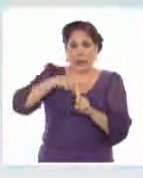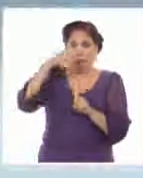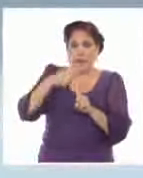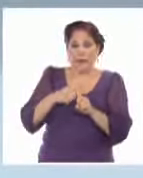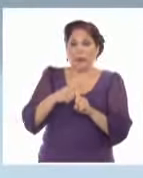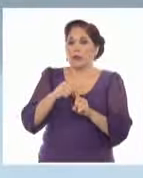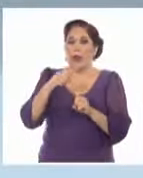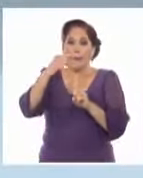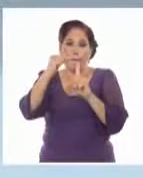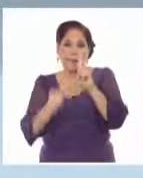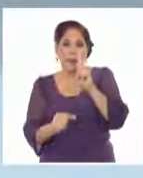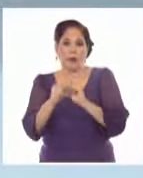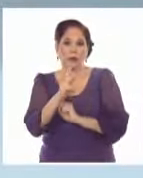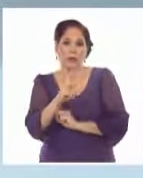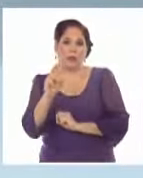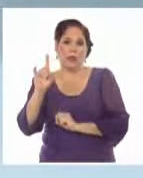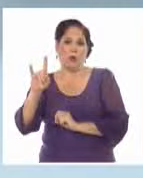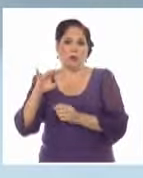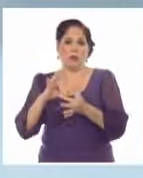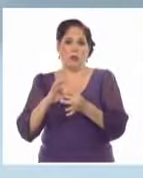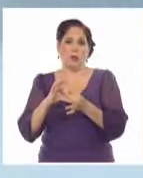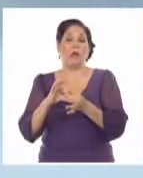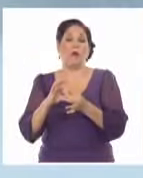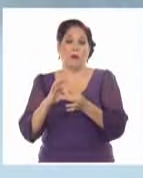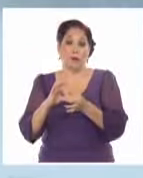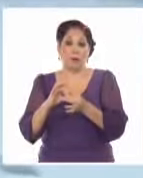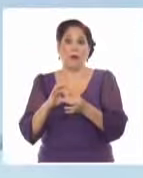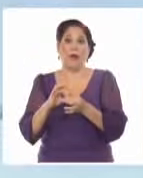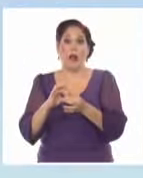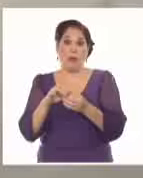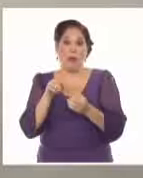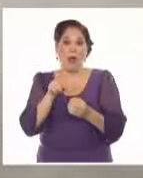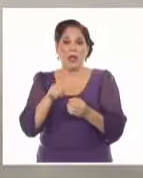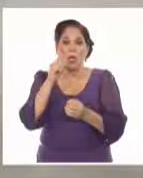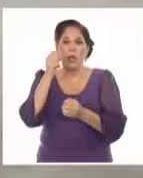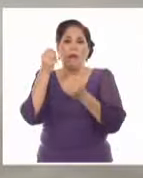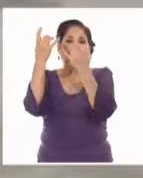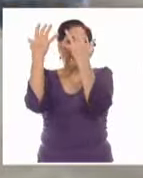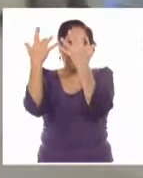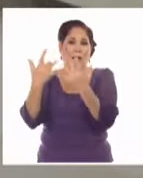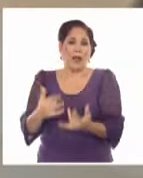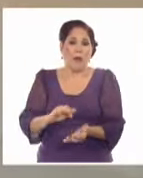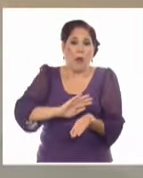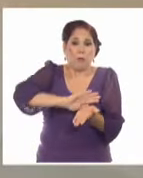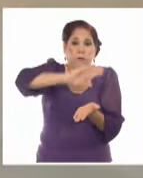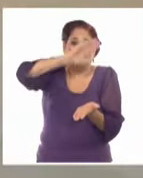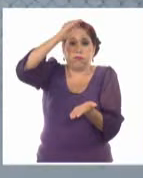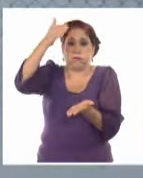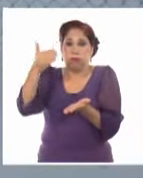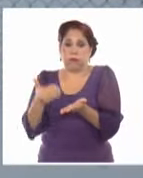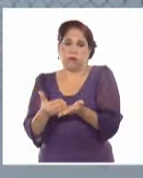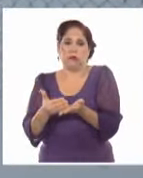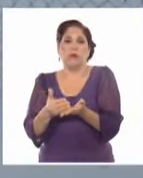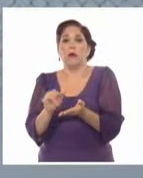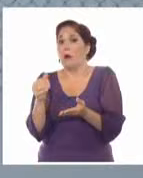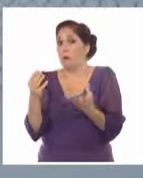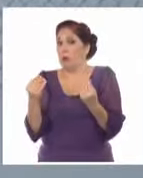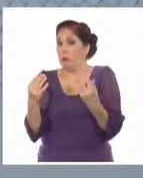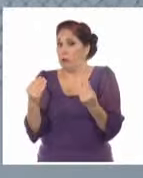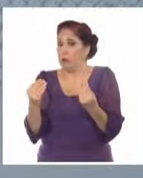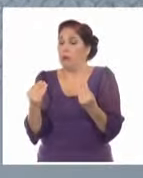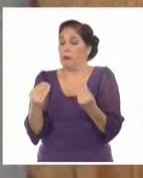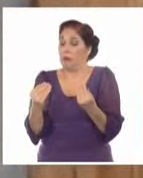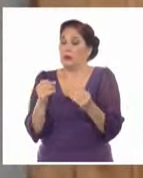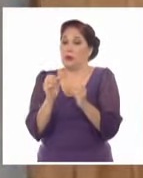los menos 34 grados Fahrenheit y la acumulación de nieve ha alcanzado hasta 5 pies. Según SBS News,